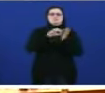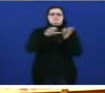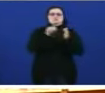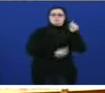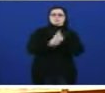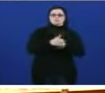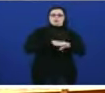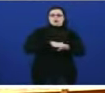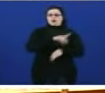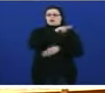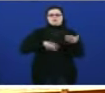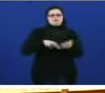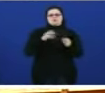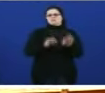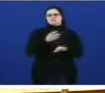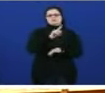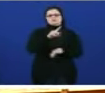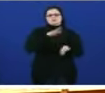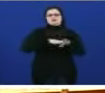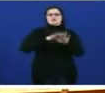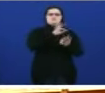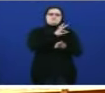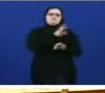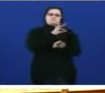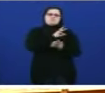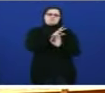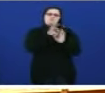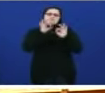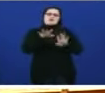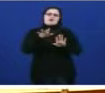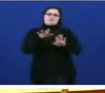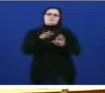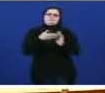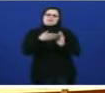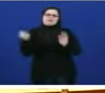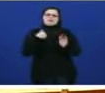para Galiza para que vostedes relegasen este asunto na súa orde de prioridades